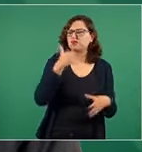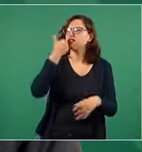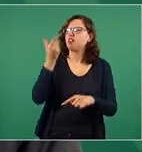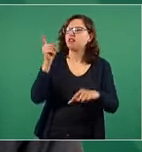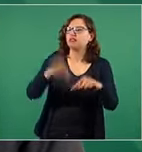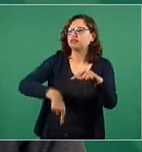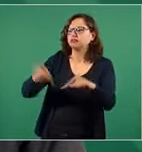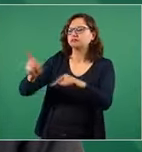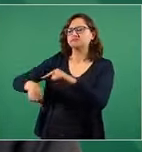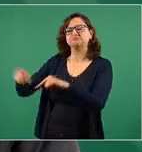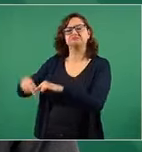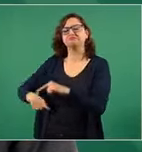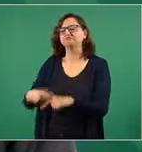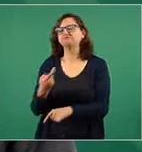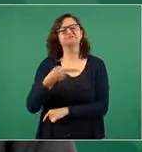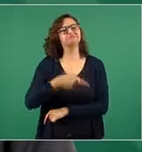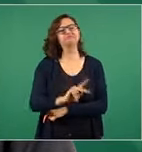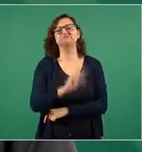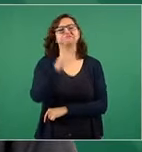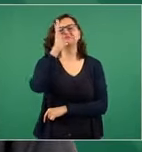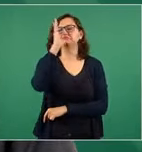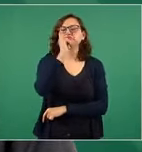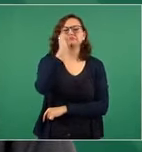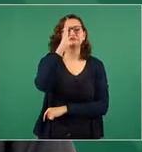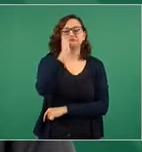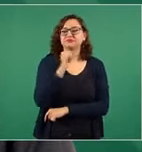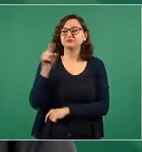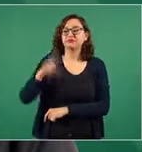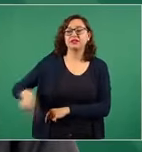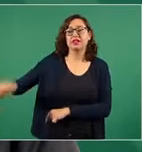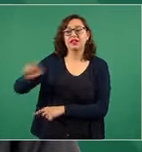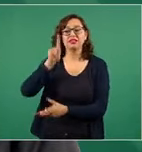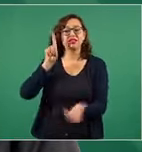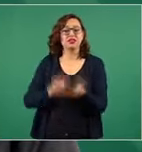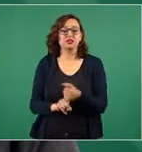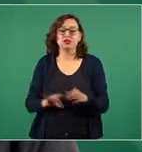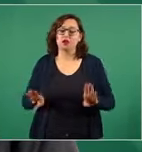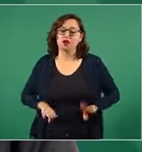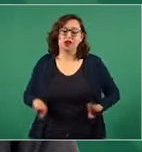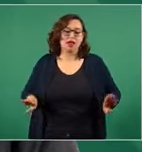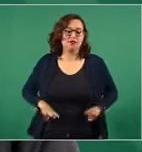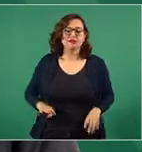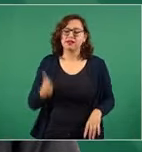Está ahí esa virtud,